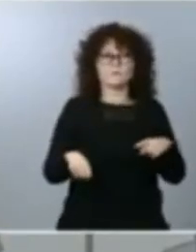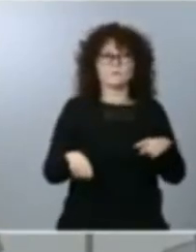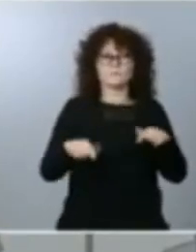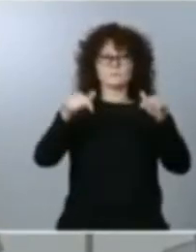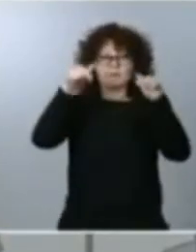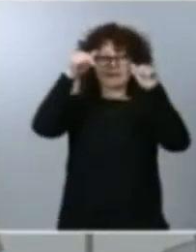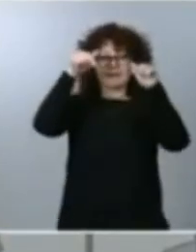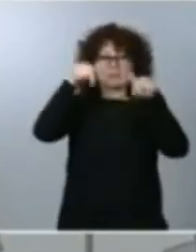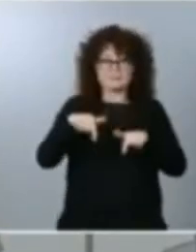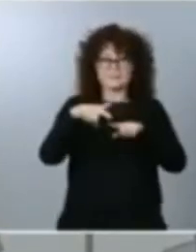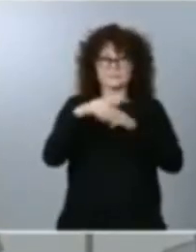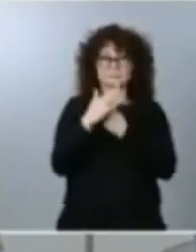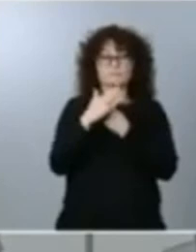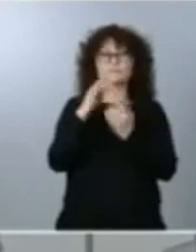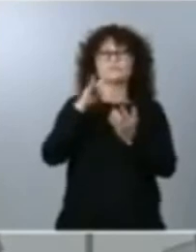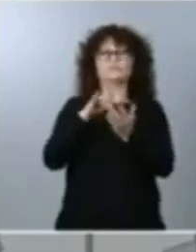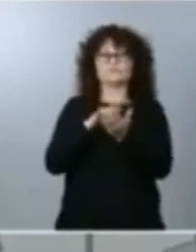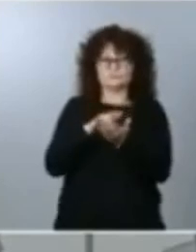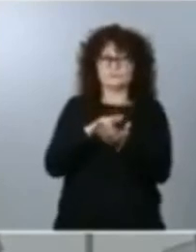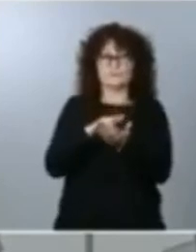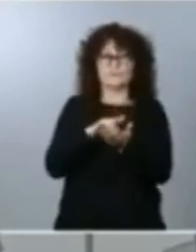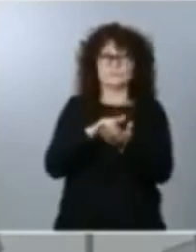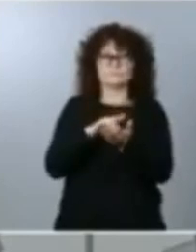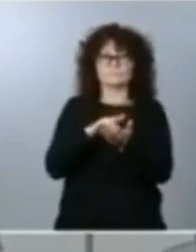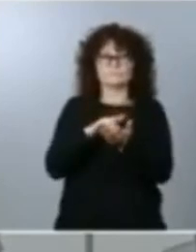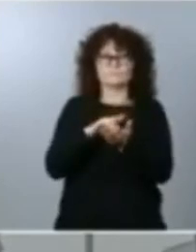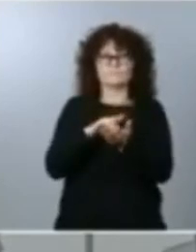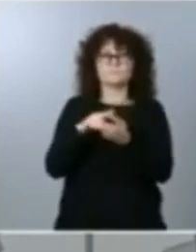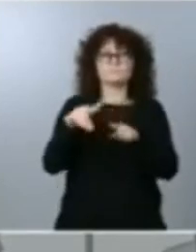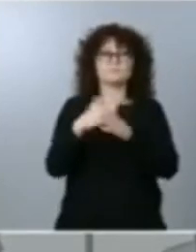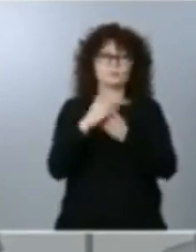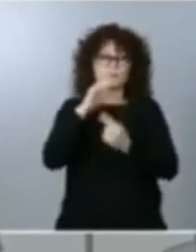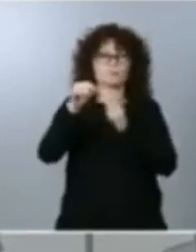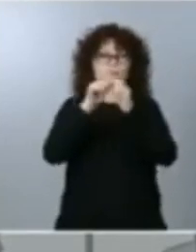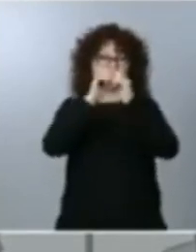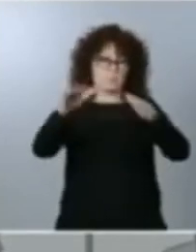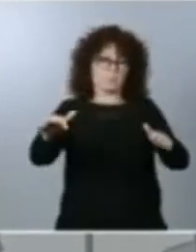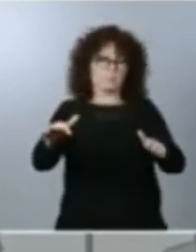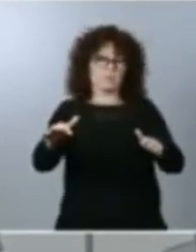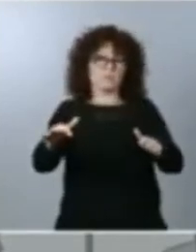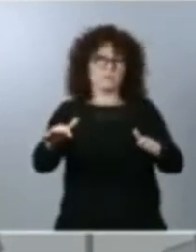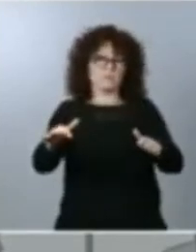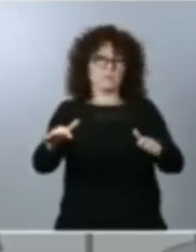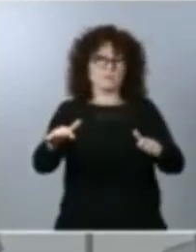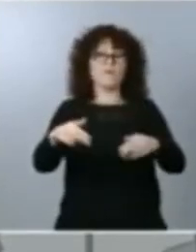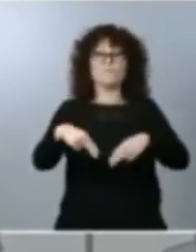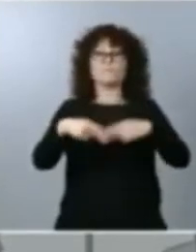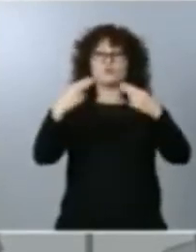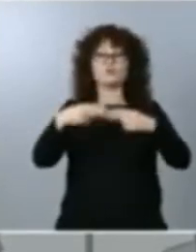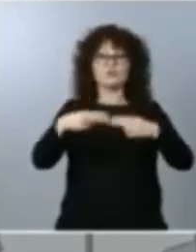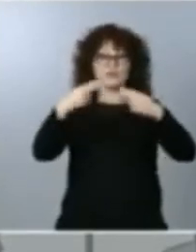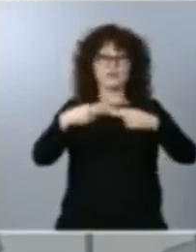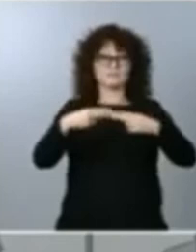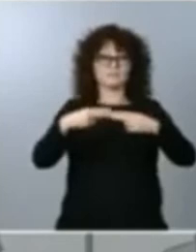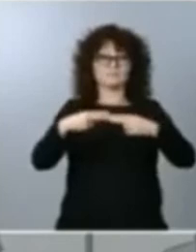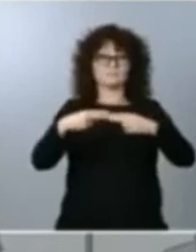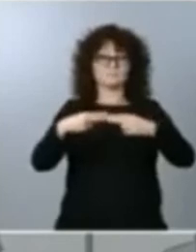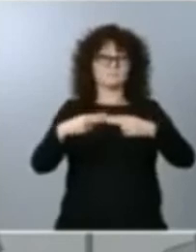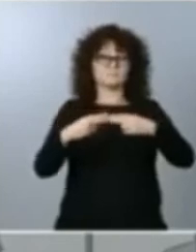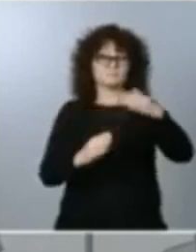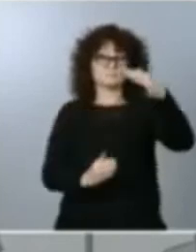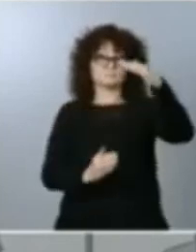que ha cerrado fronteras en aquellos países de tránsito y por tanto dificulta las políticas de repatriación